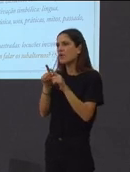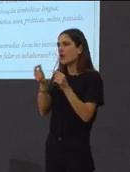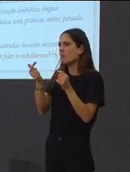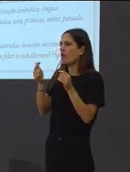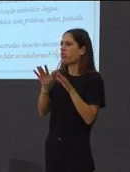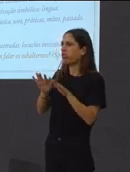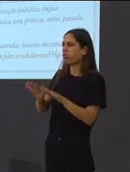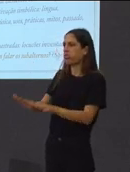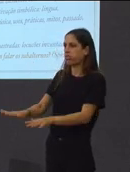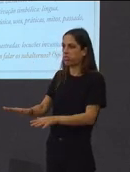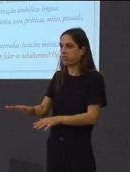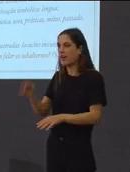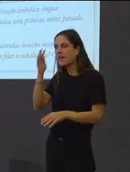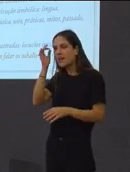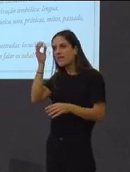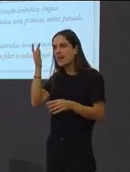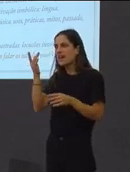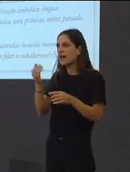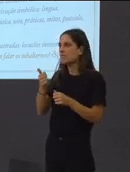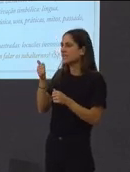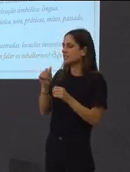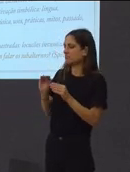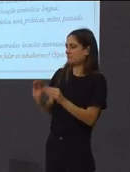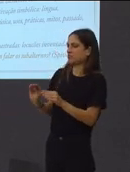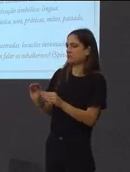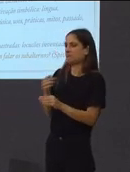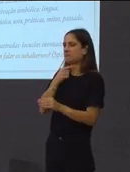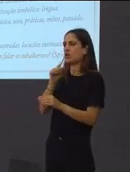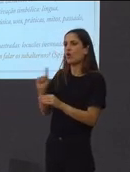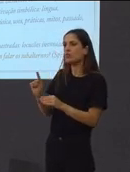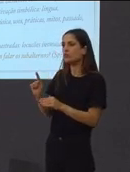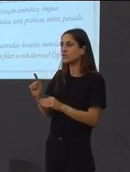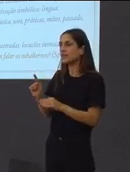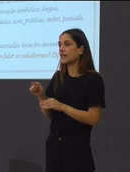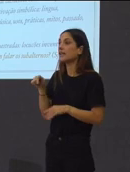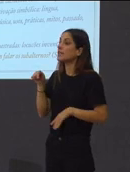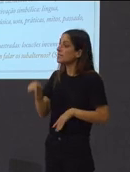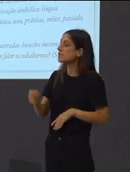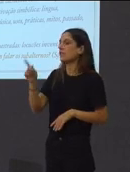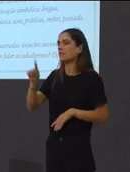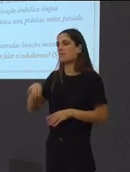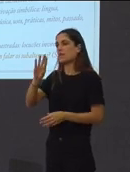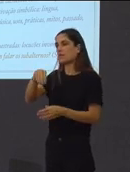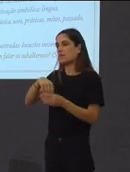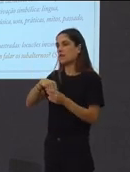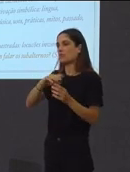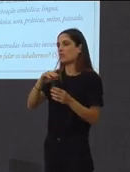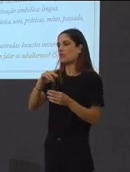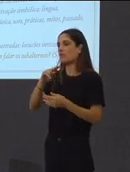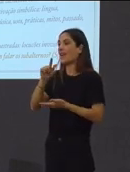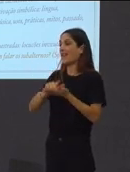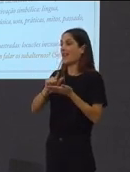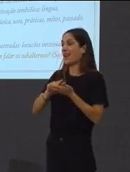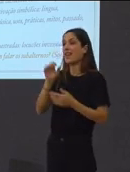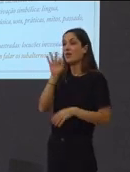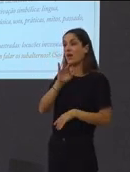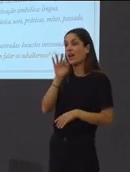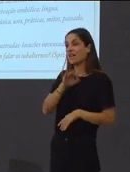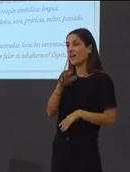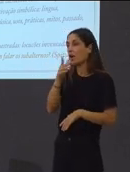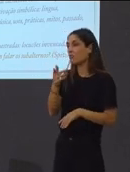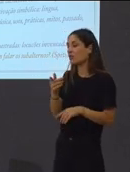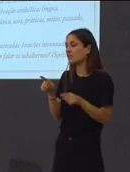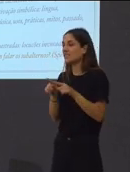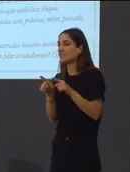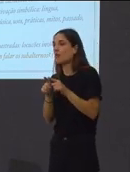absolutamente subalterna, sí, de nos, úsase tamén na lingua galega, porque o galego é esta lingua